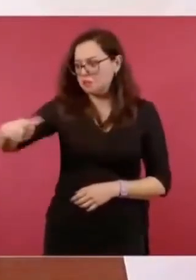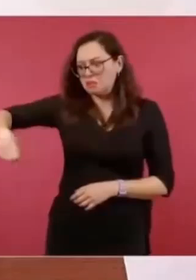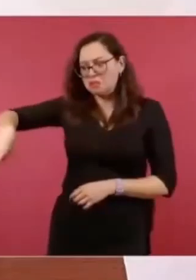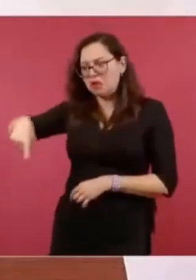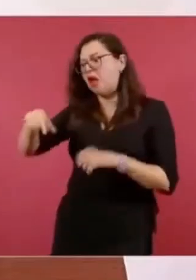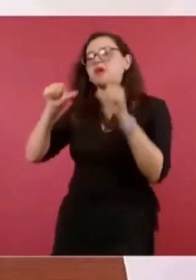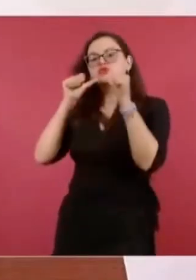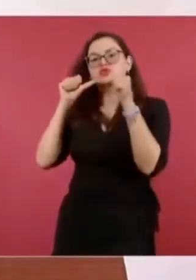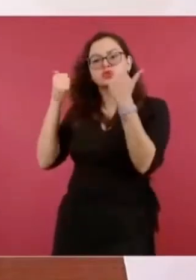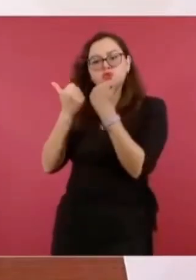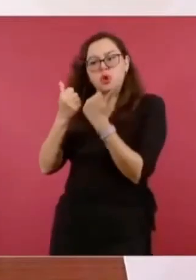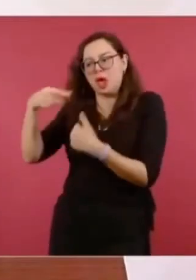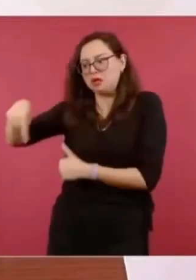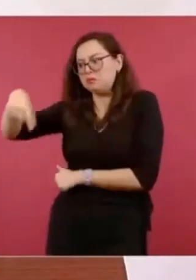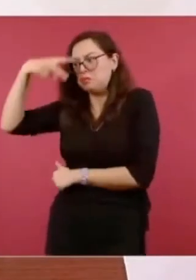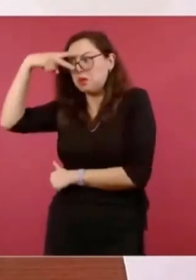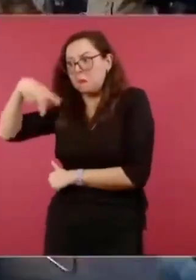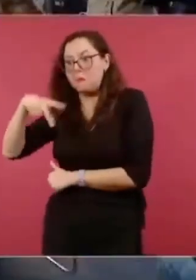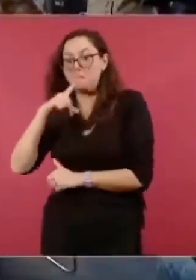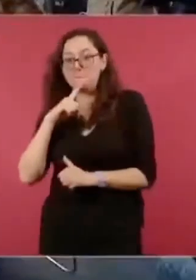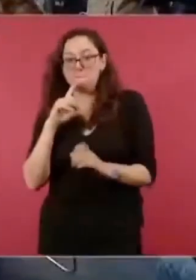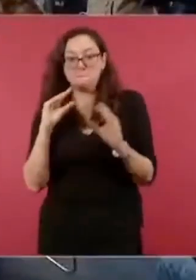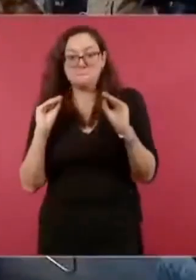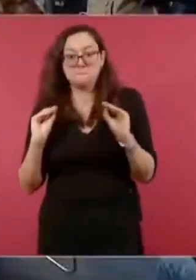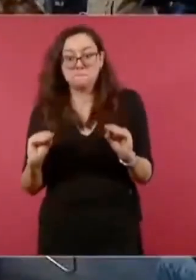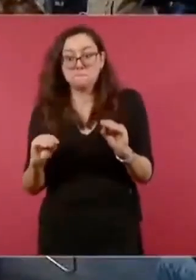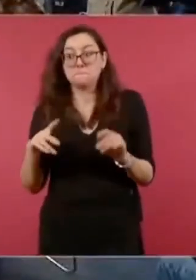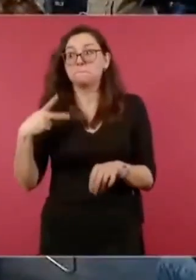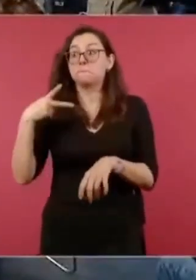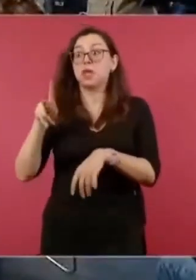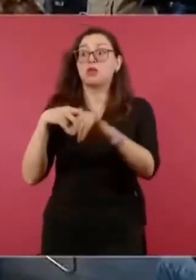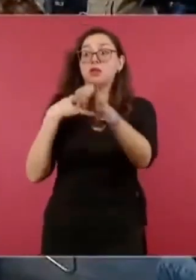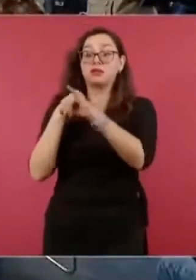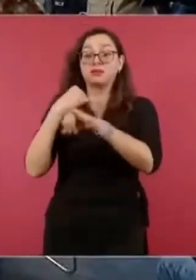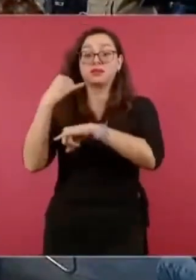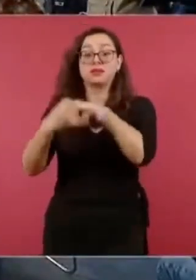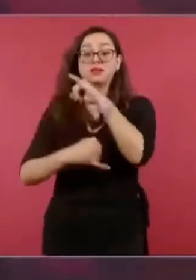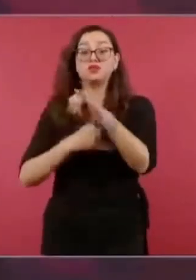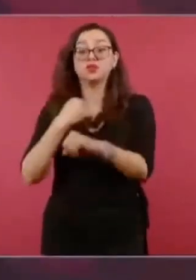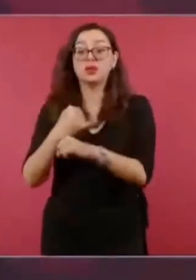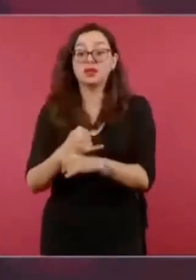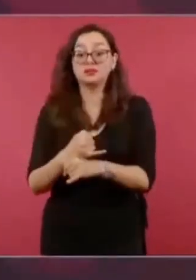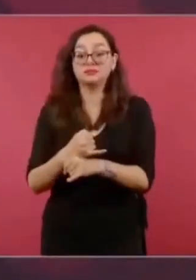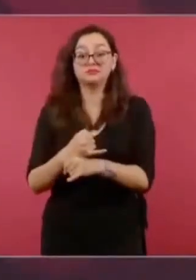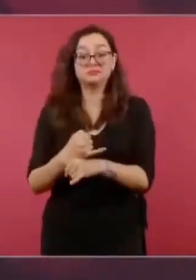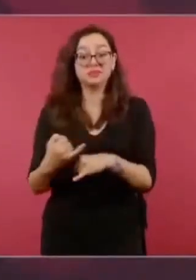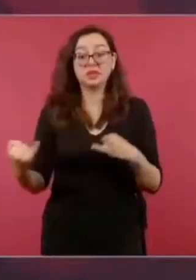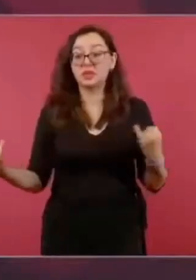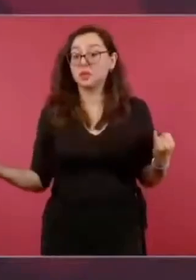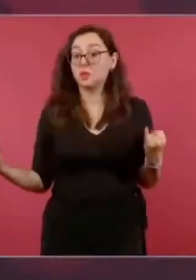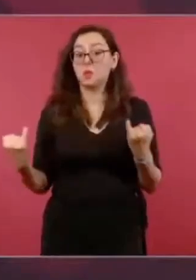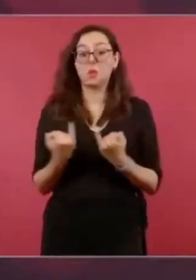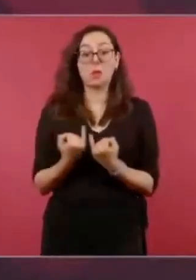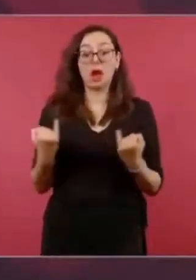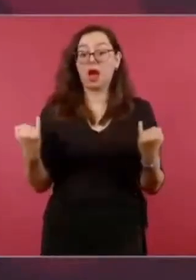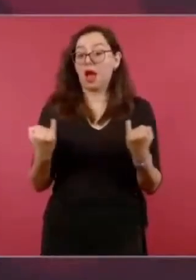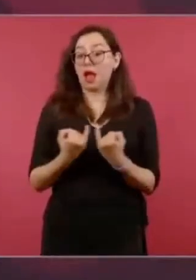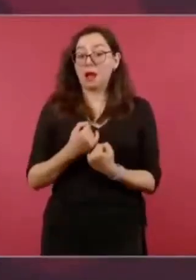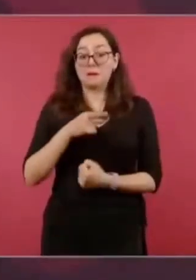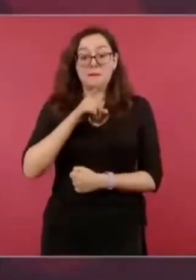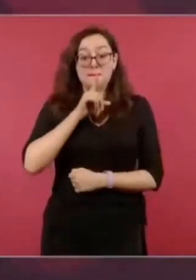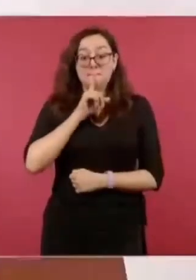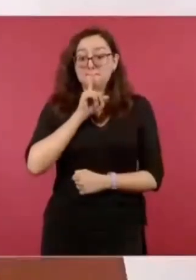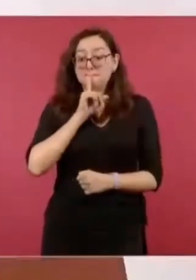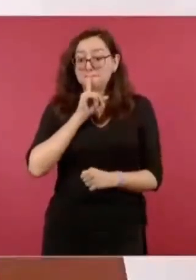todo lo que tiene que ver con los medios de información en el mundo,